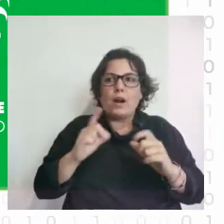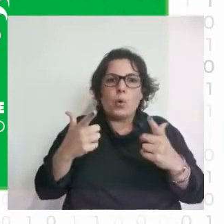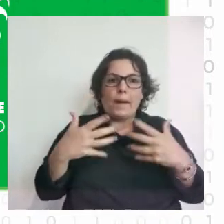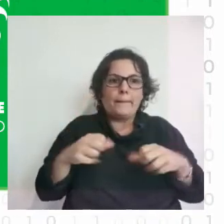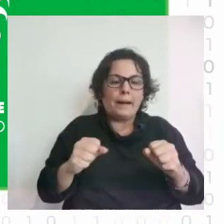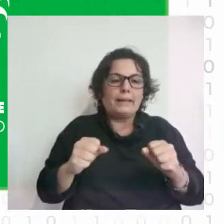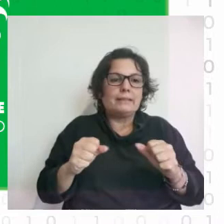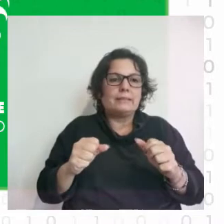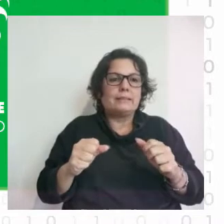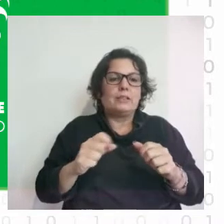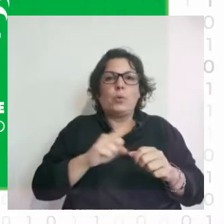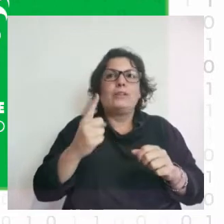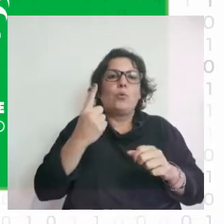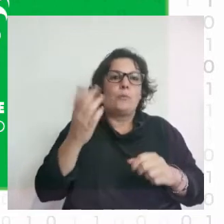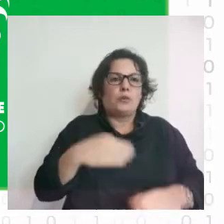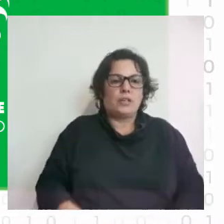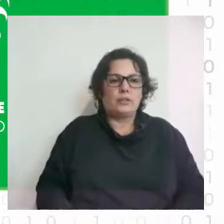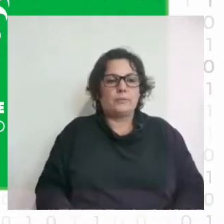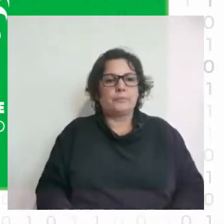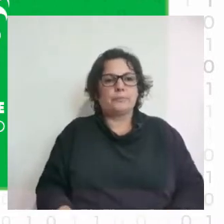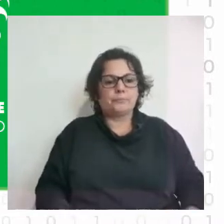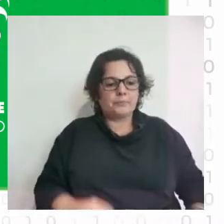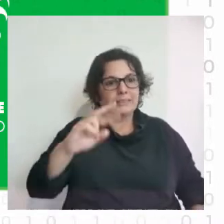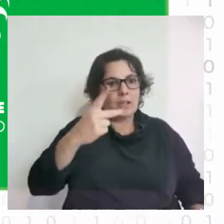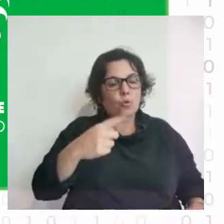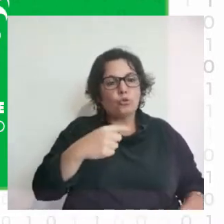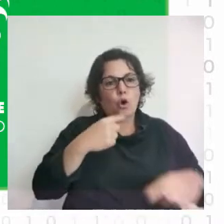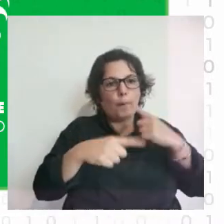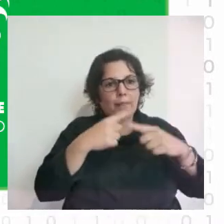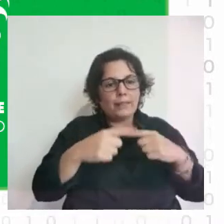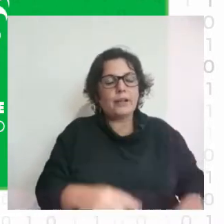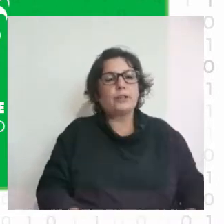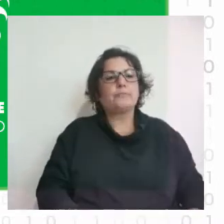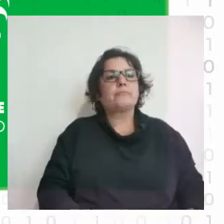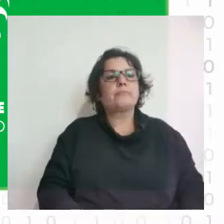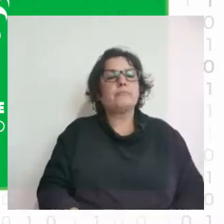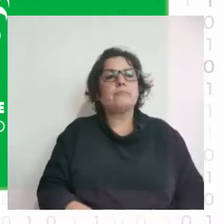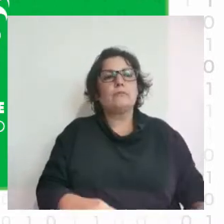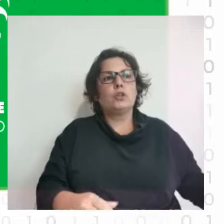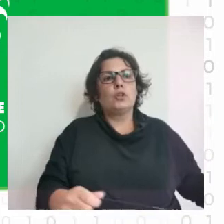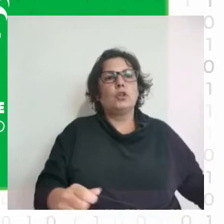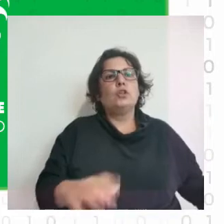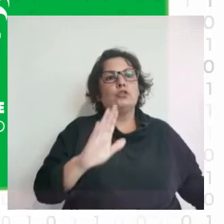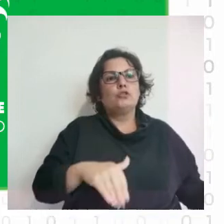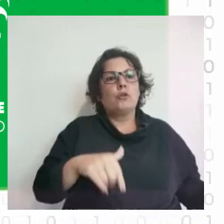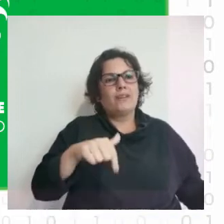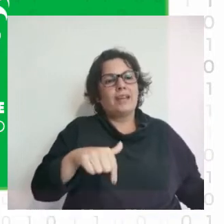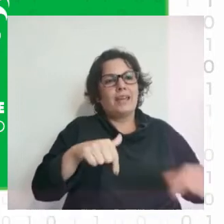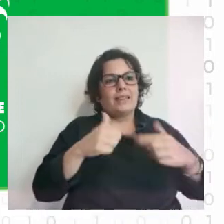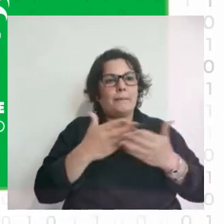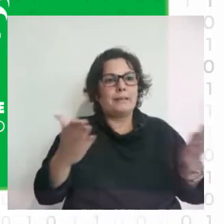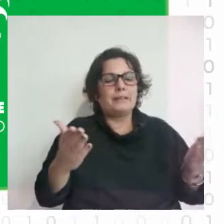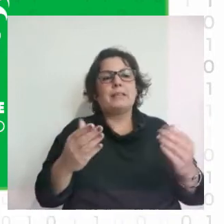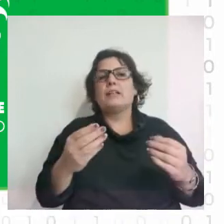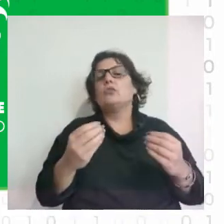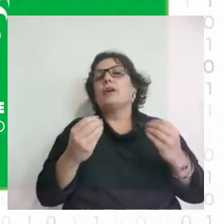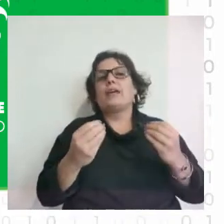a juntar un 1%. Después, el segundo comentario que quería hacer de esta presentación es